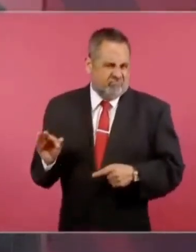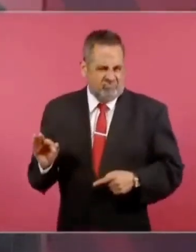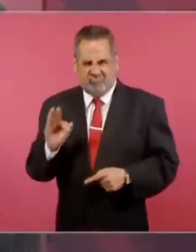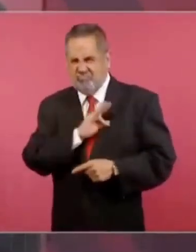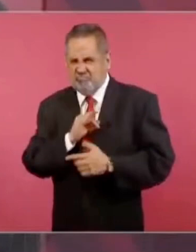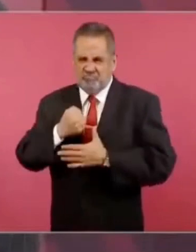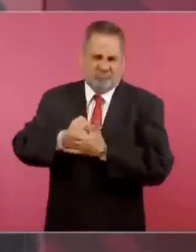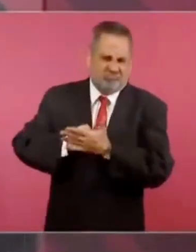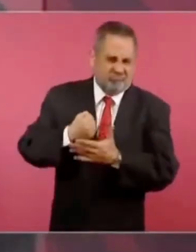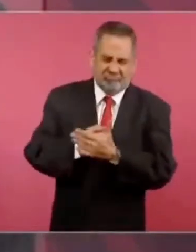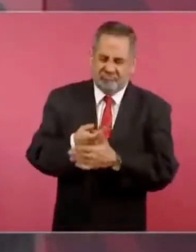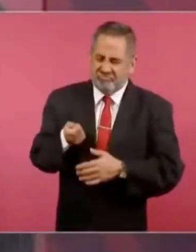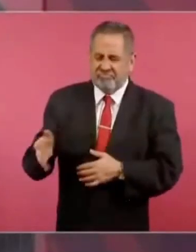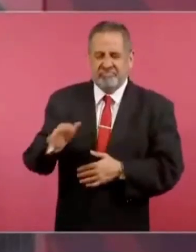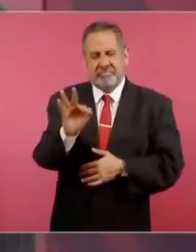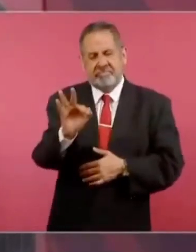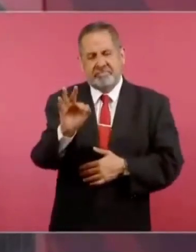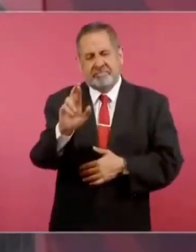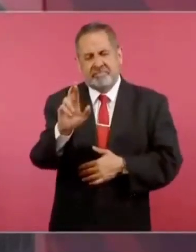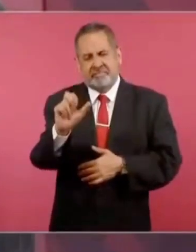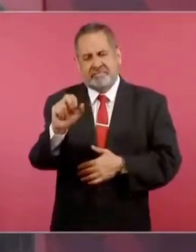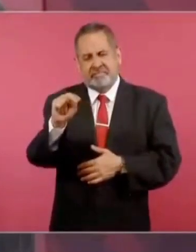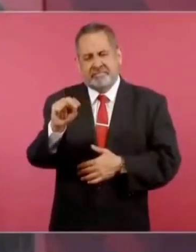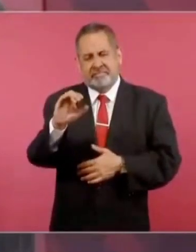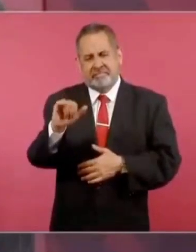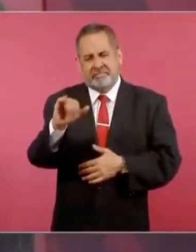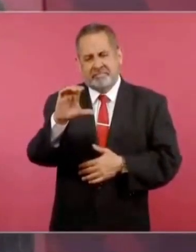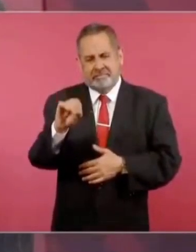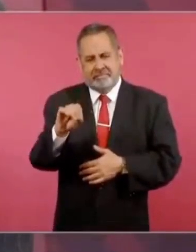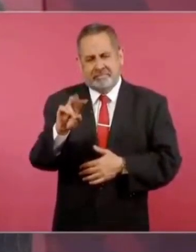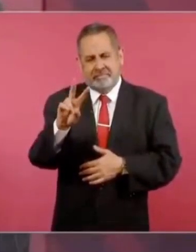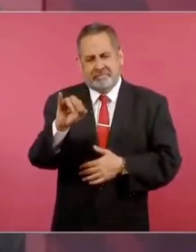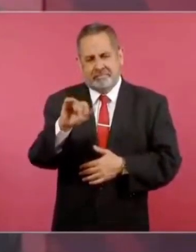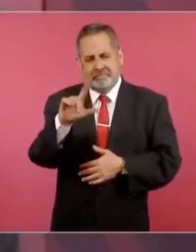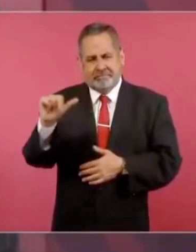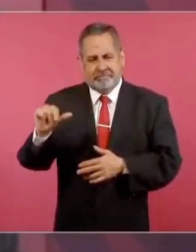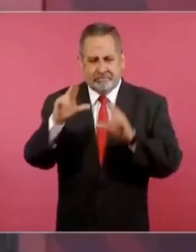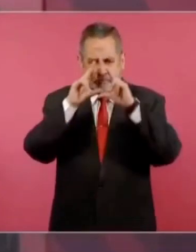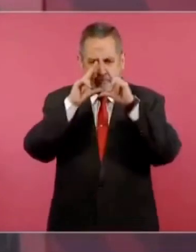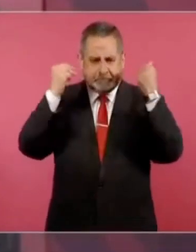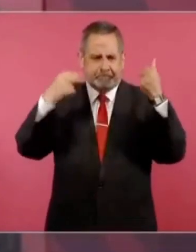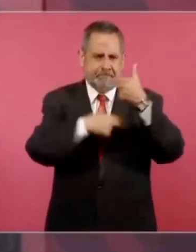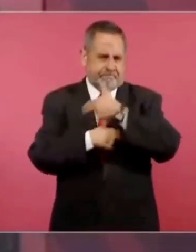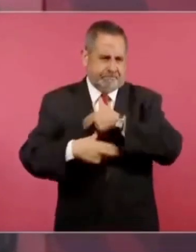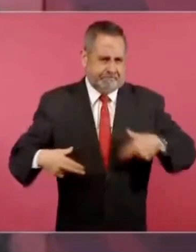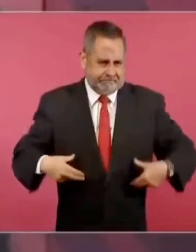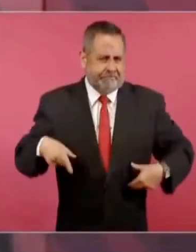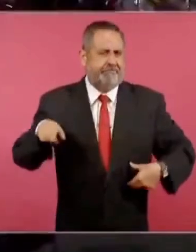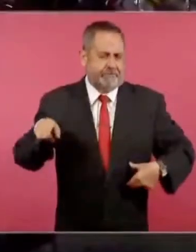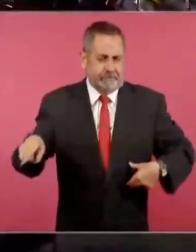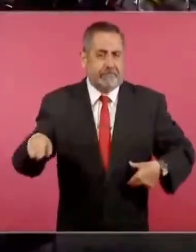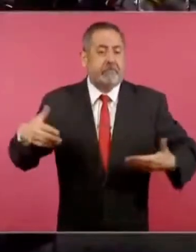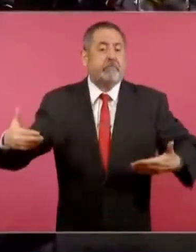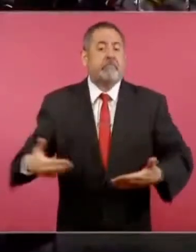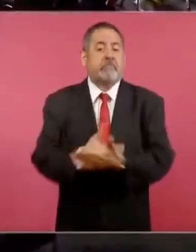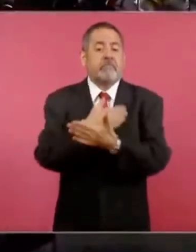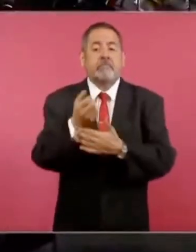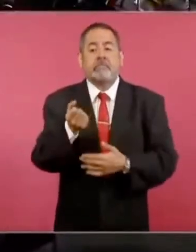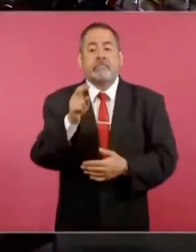guerrillero, Francisco Villa, quien había nacido en San Juan del Río, Durango,